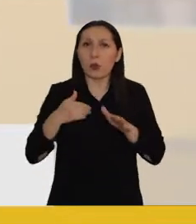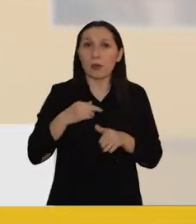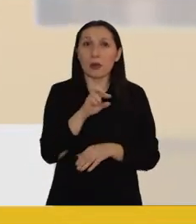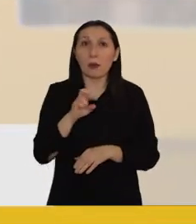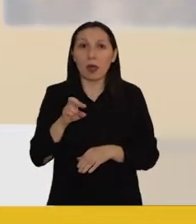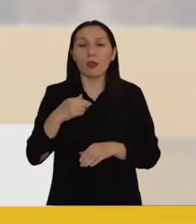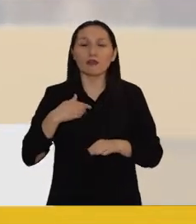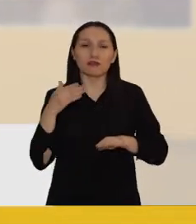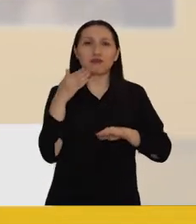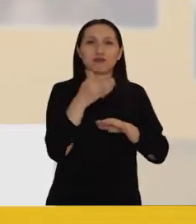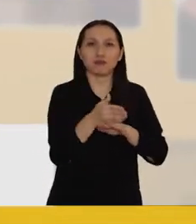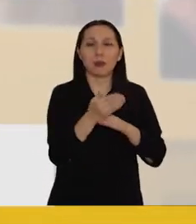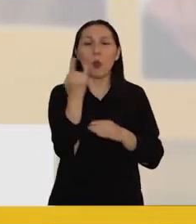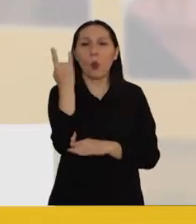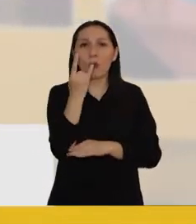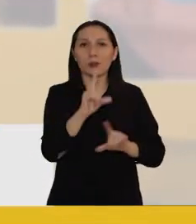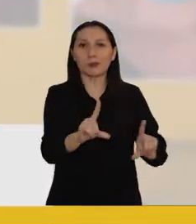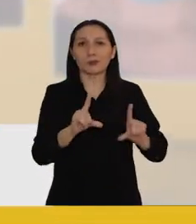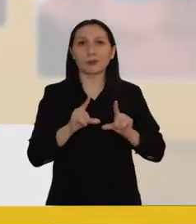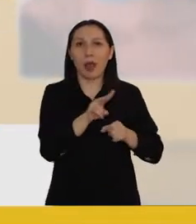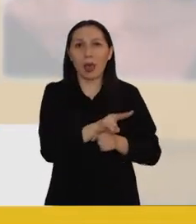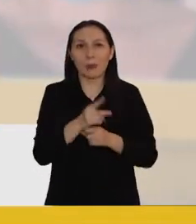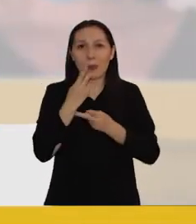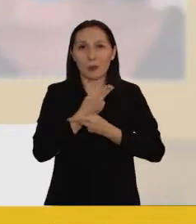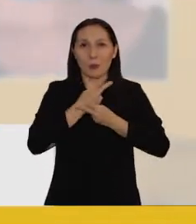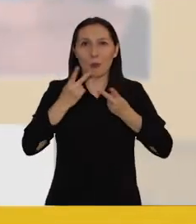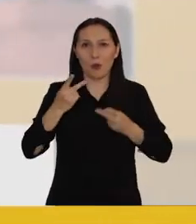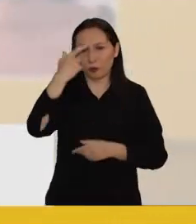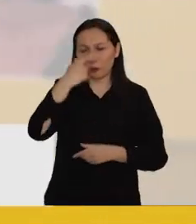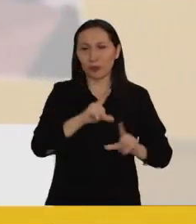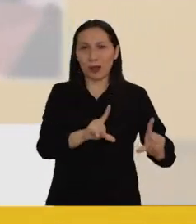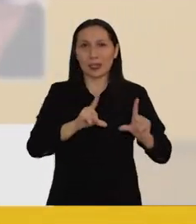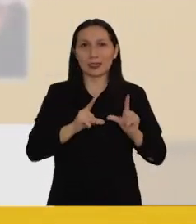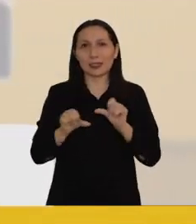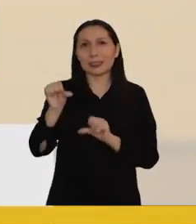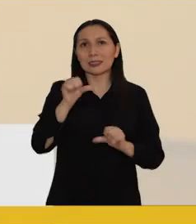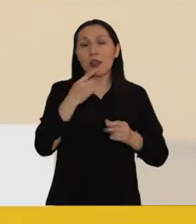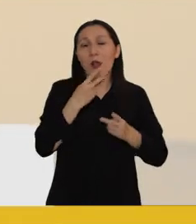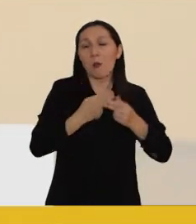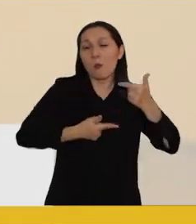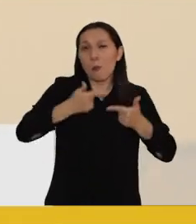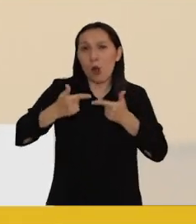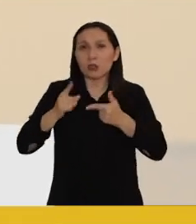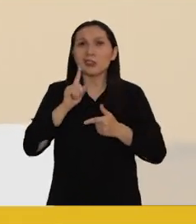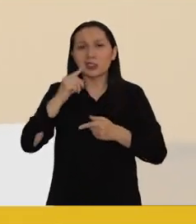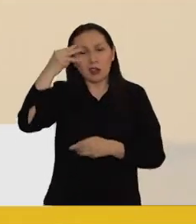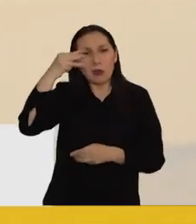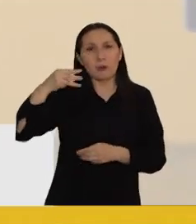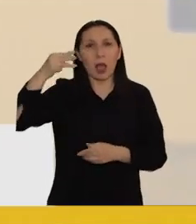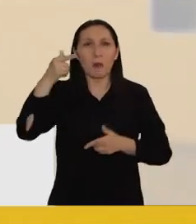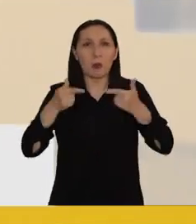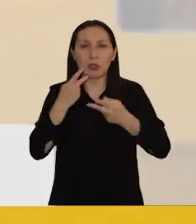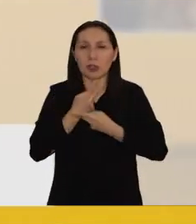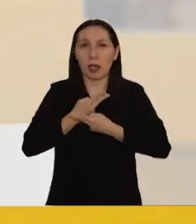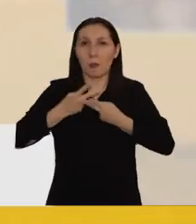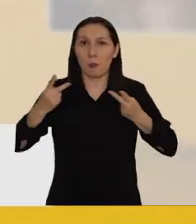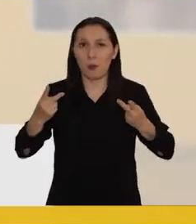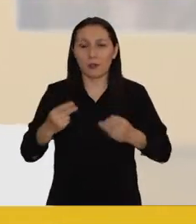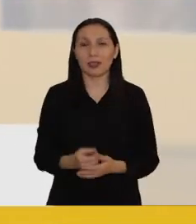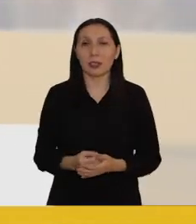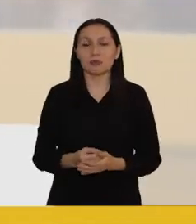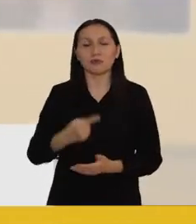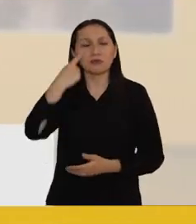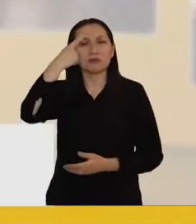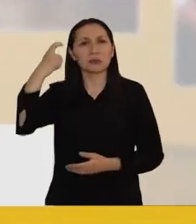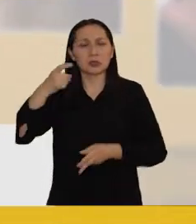gracias al esfuerzo de mis padres, pude ir a la universidad. Me titulé de administrador público, soy licenciada en ciencias políticas y tengo un máster en políticas